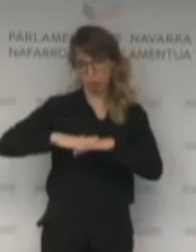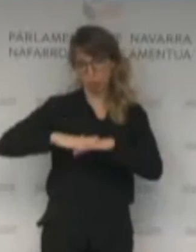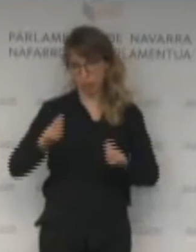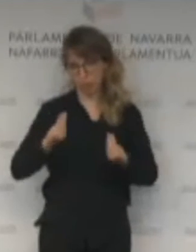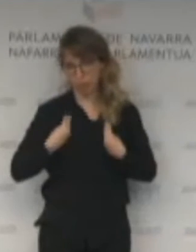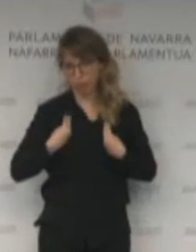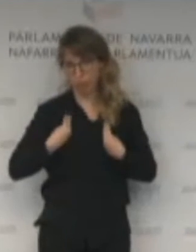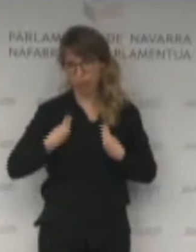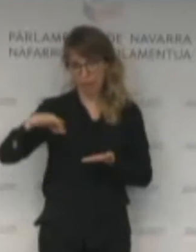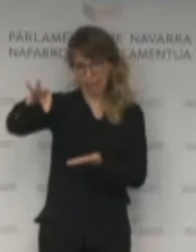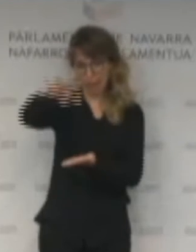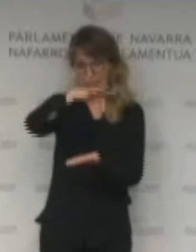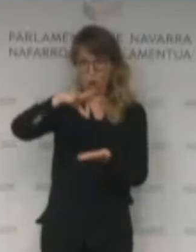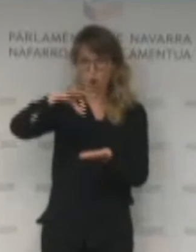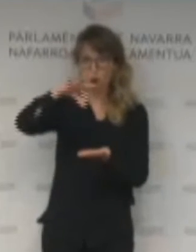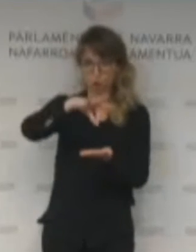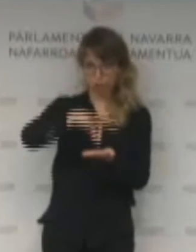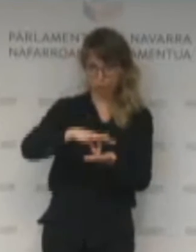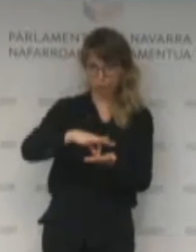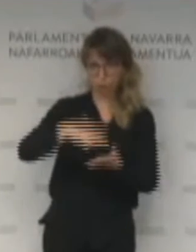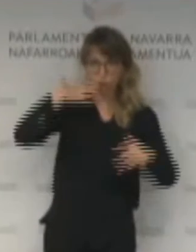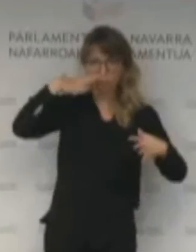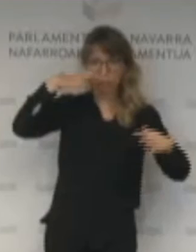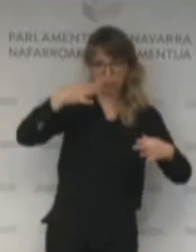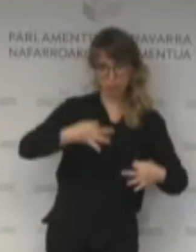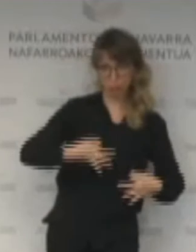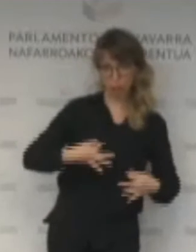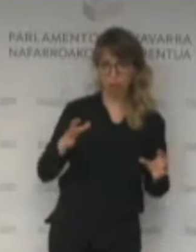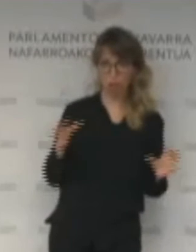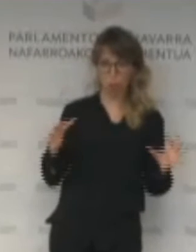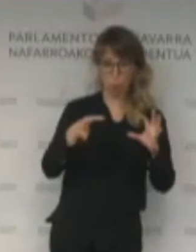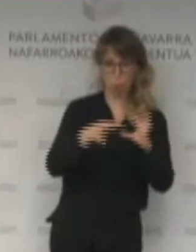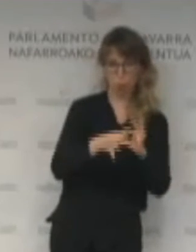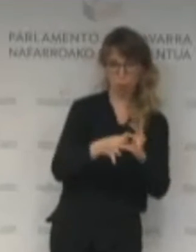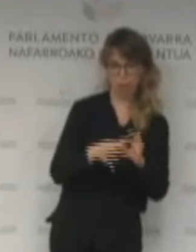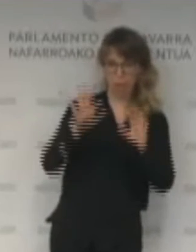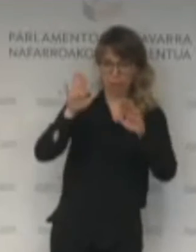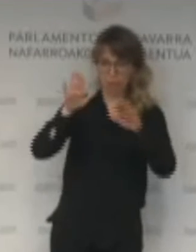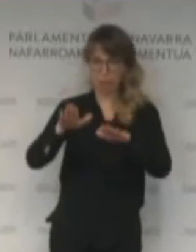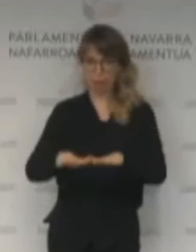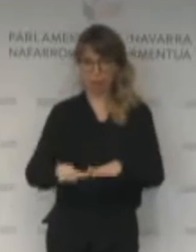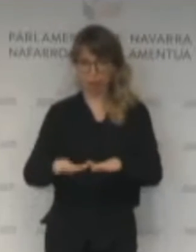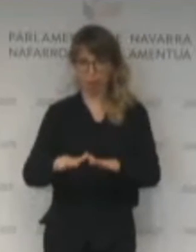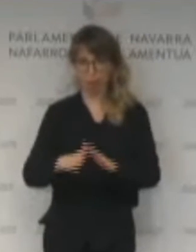geolocalización, seguridad, unidad, lealtad,